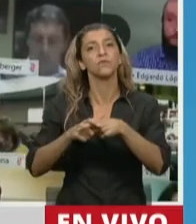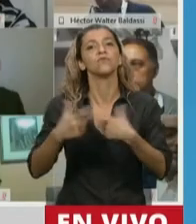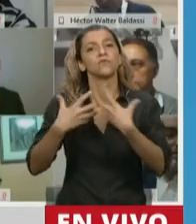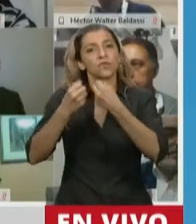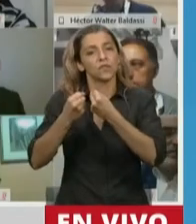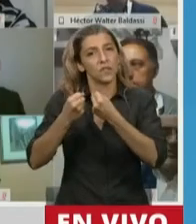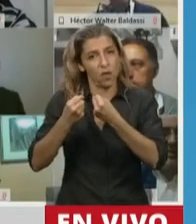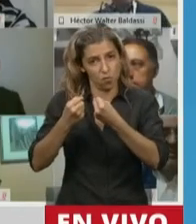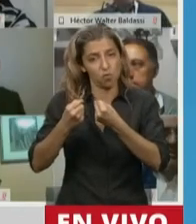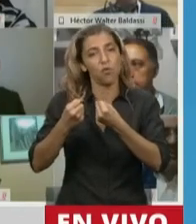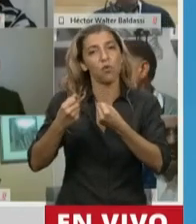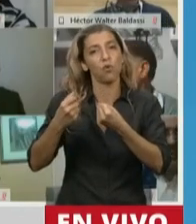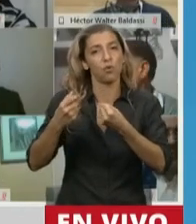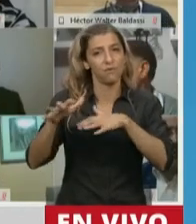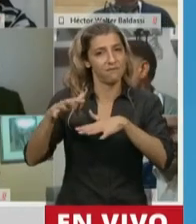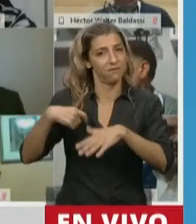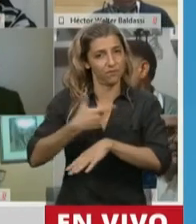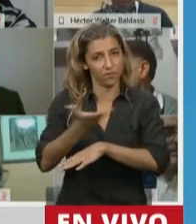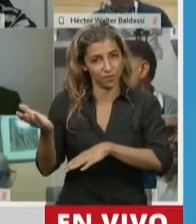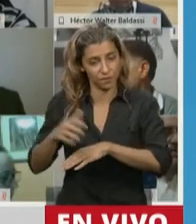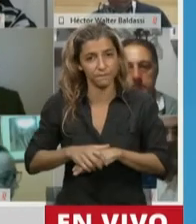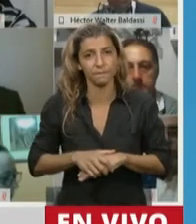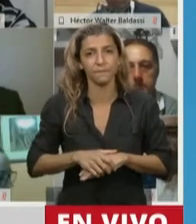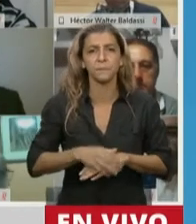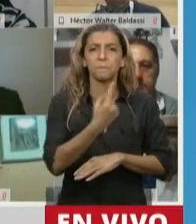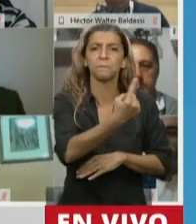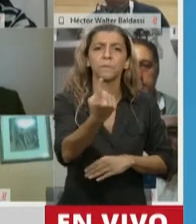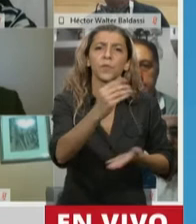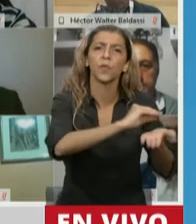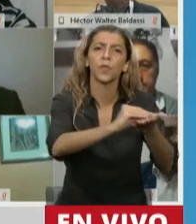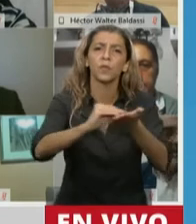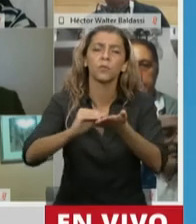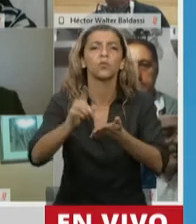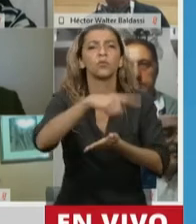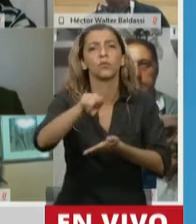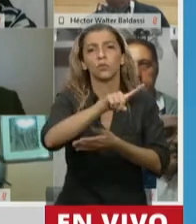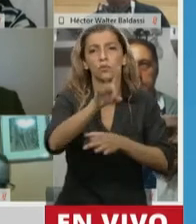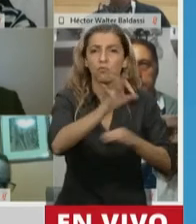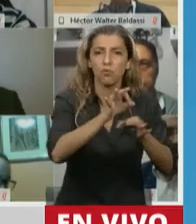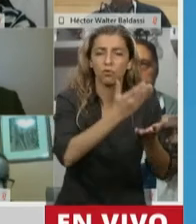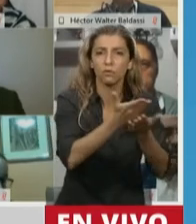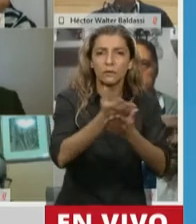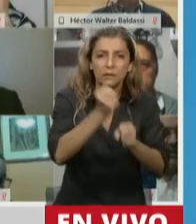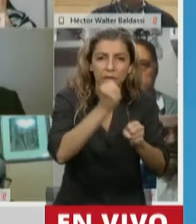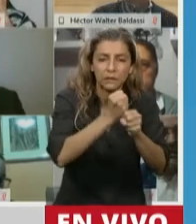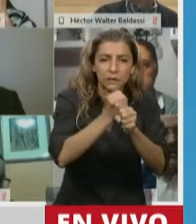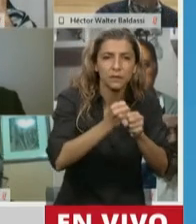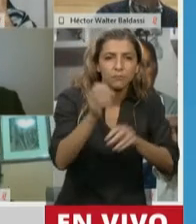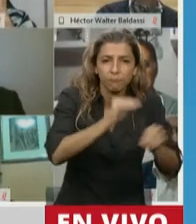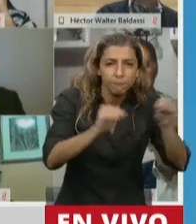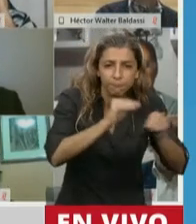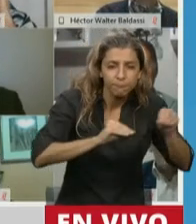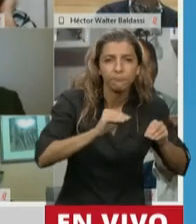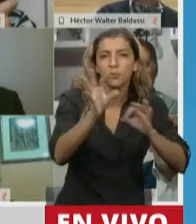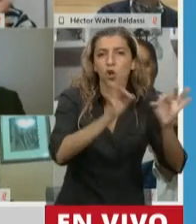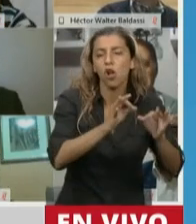a cada uno de mis colegas diputadas y diputados que han trabajado en estos proyectos, que ya venían trabajando,